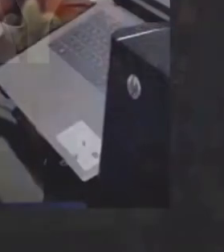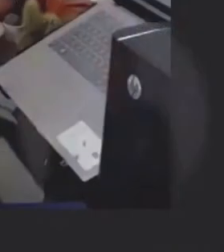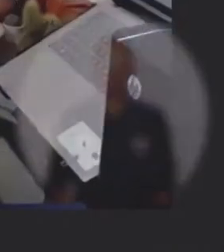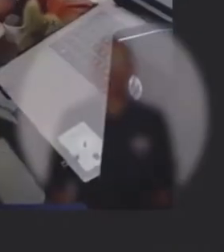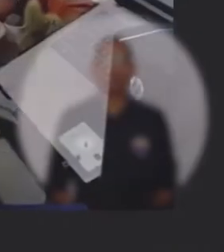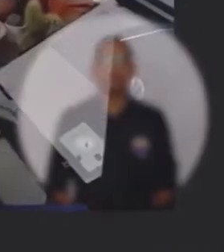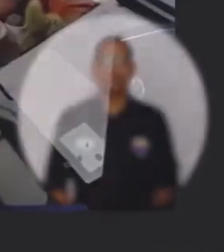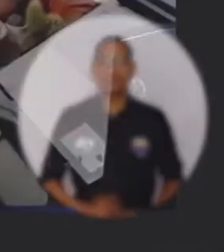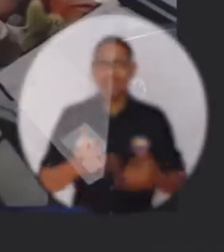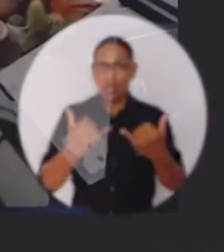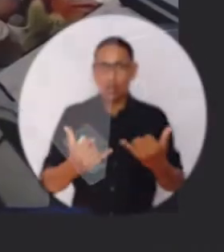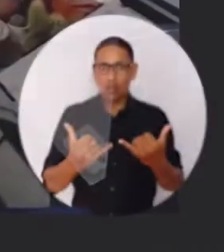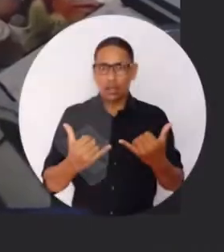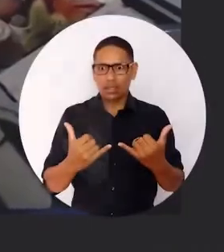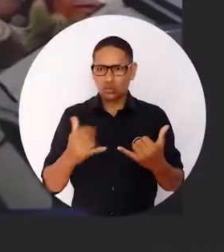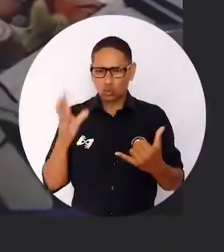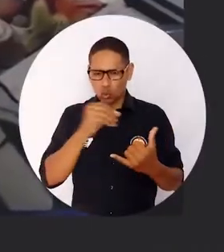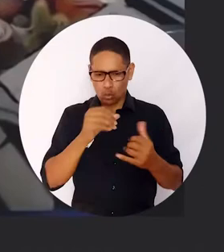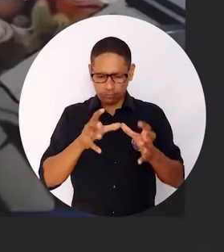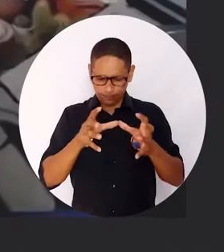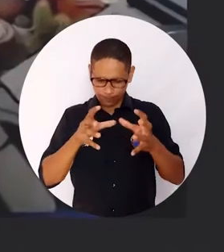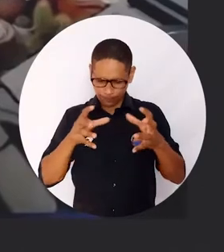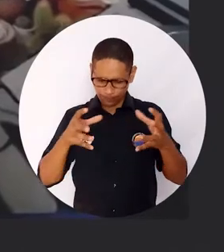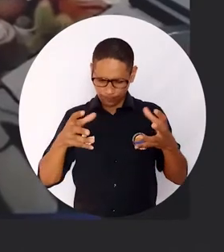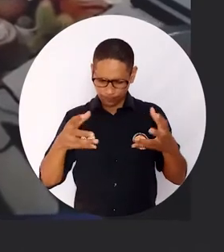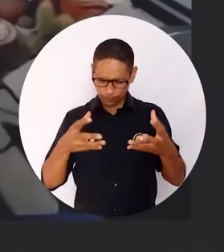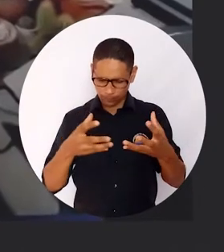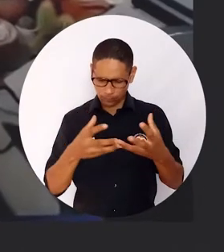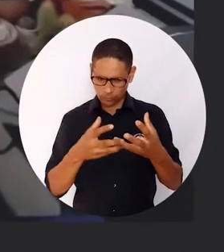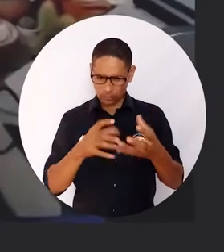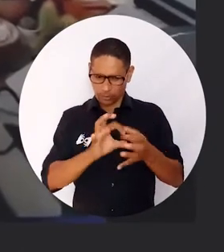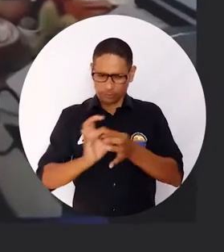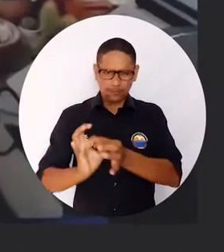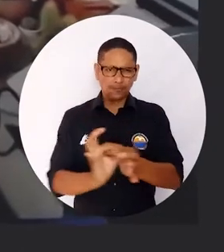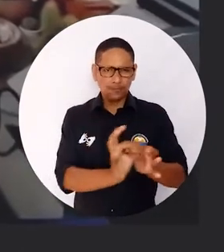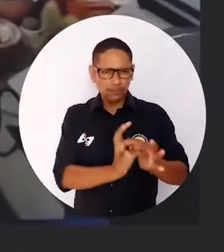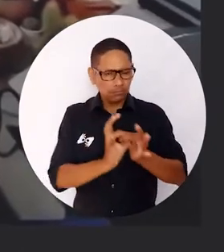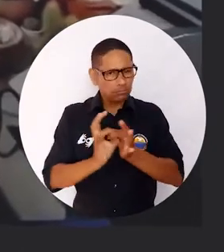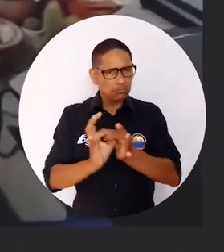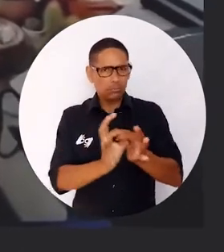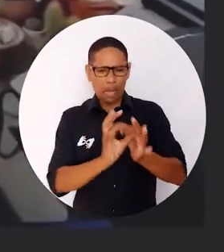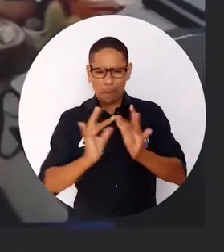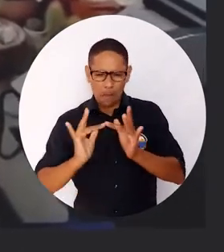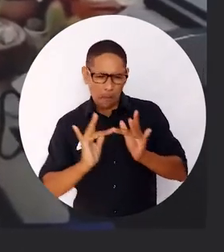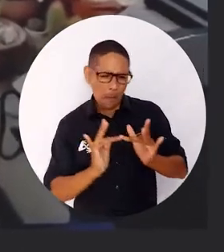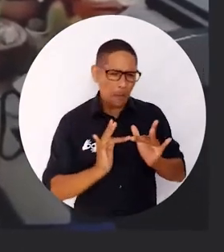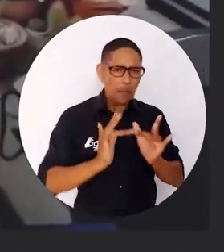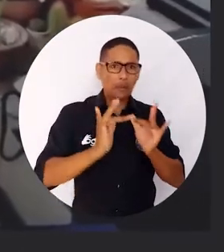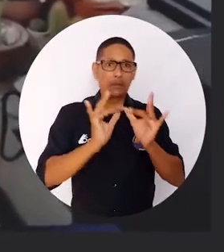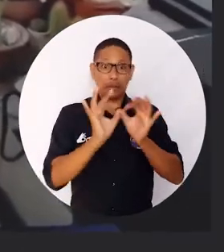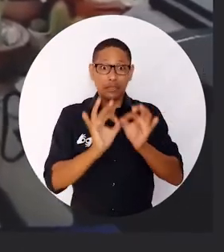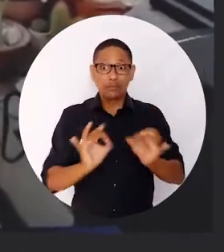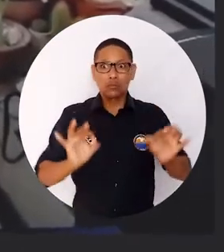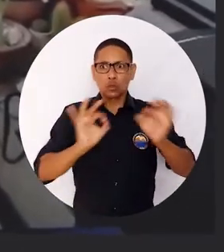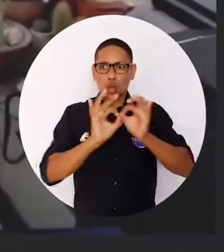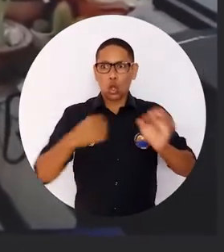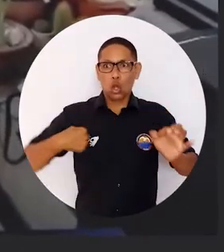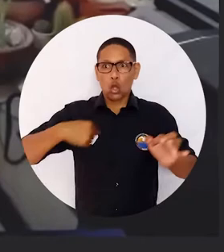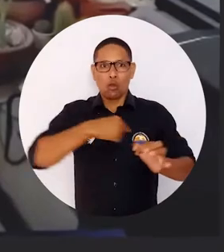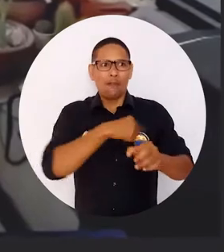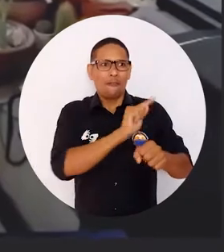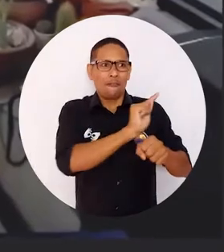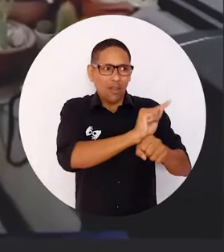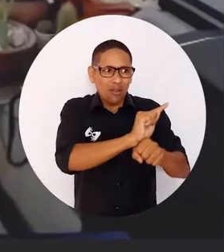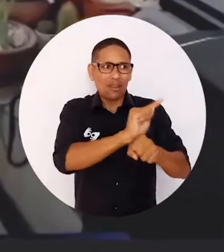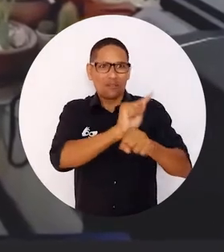El mundo debe entenderse globalizado, integral y estos ejercicios de vincularnos